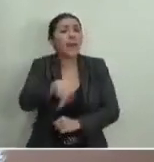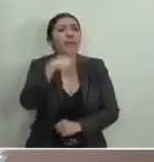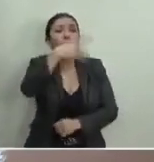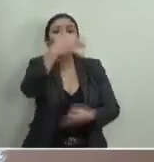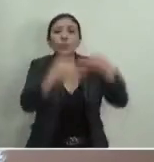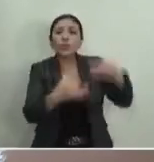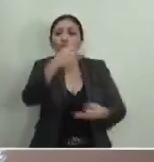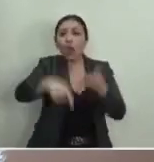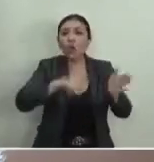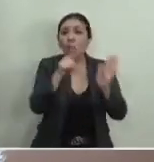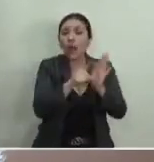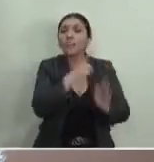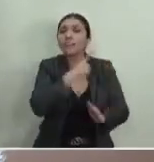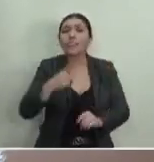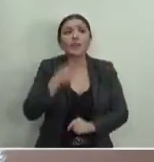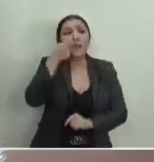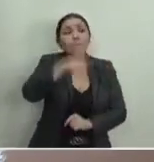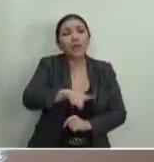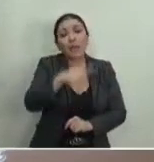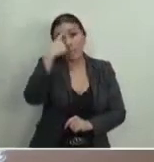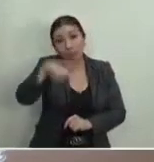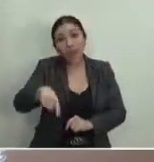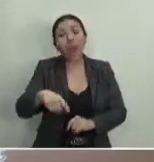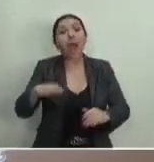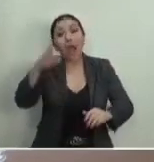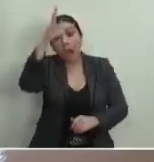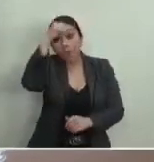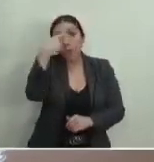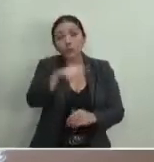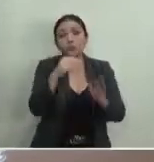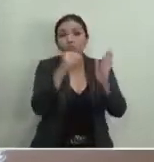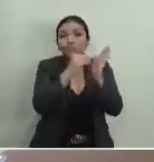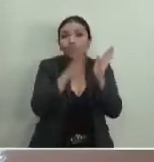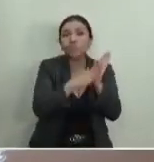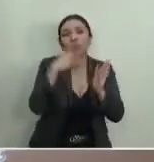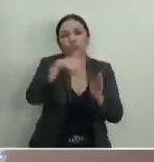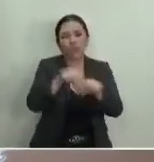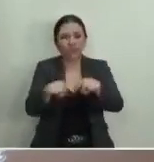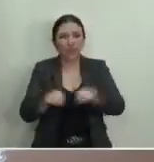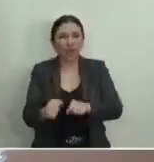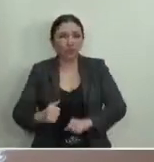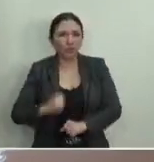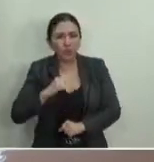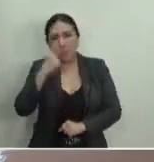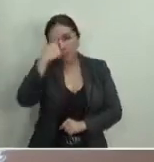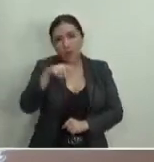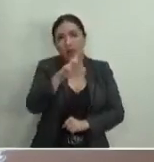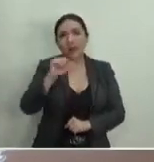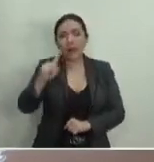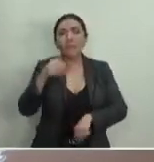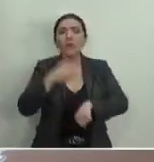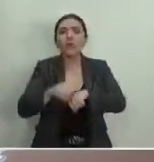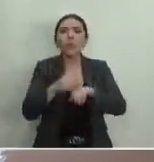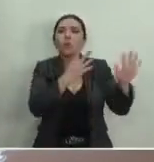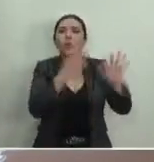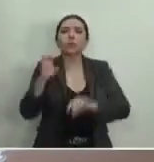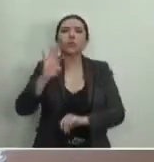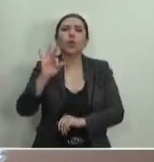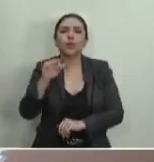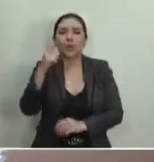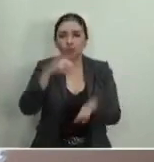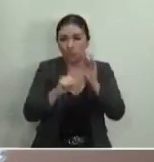que emitiera una nueva resolución en la que tomara en cuenta los parámetros establecidos por la Sala Superior en el Recurso 440 de 2022